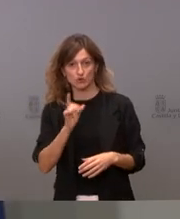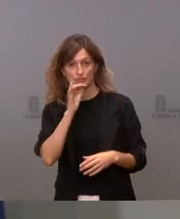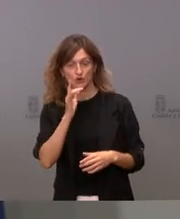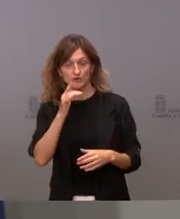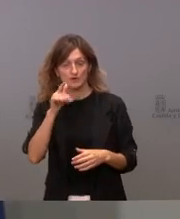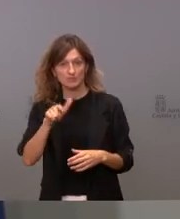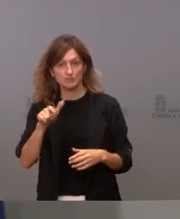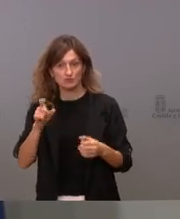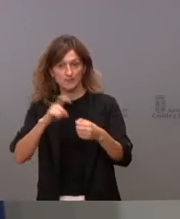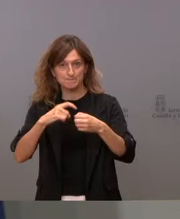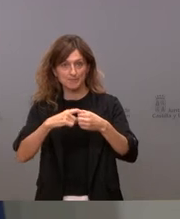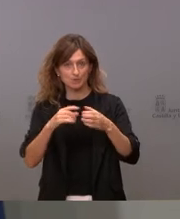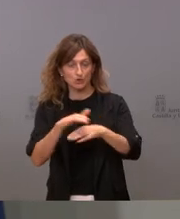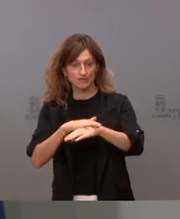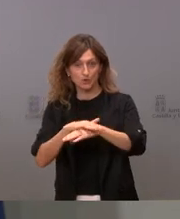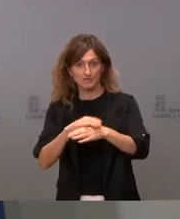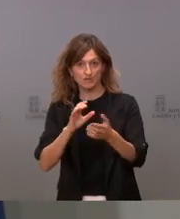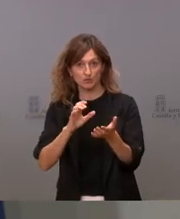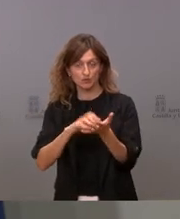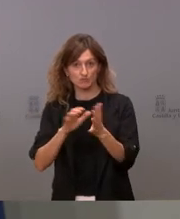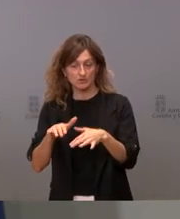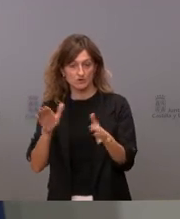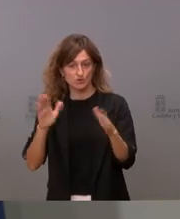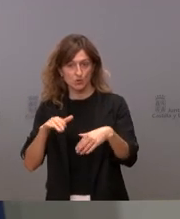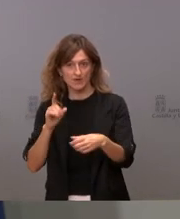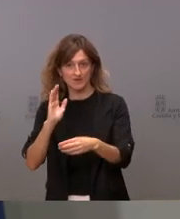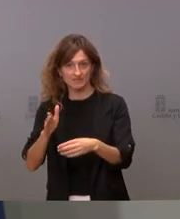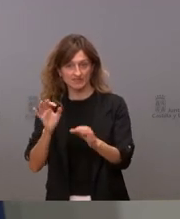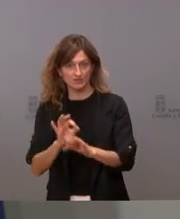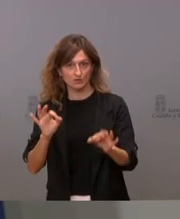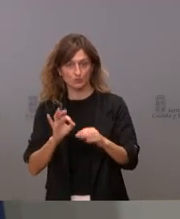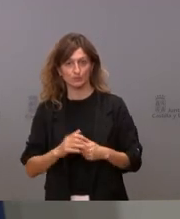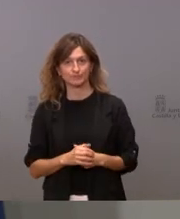ningún miembro de la administración autonómica en este momento